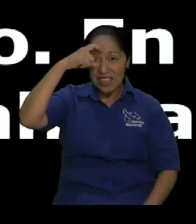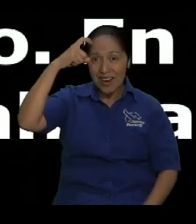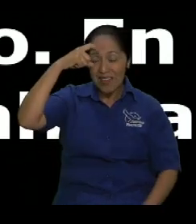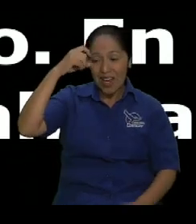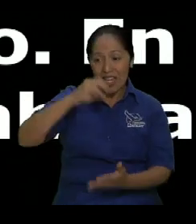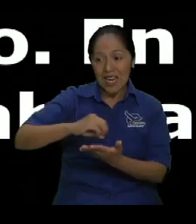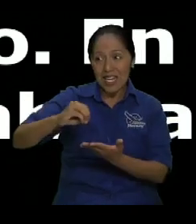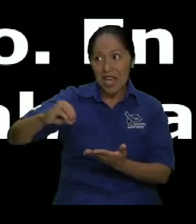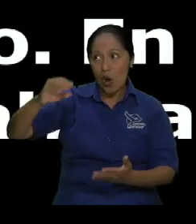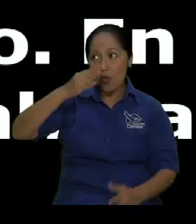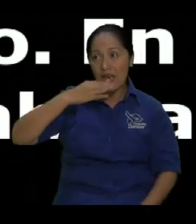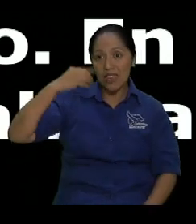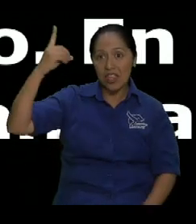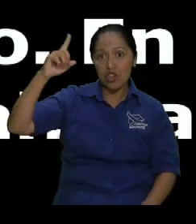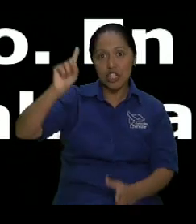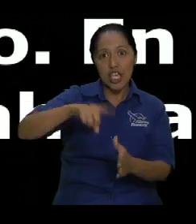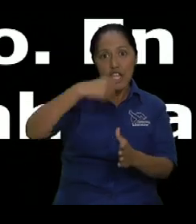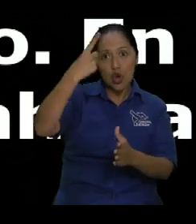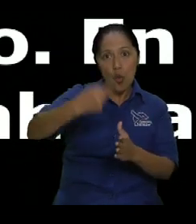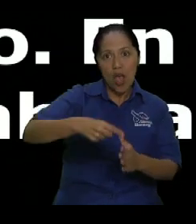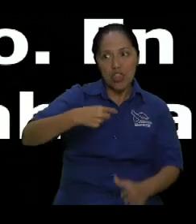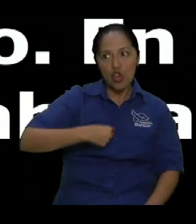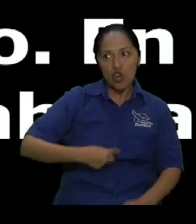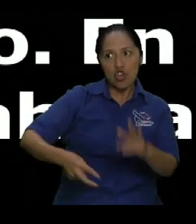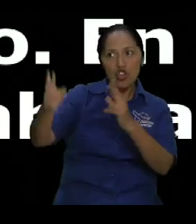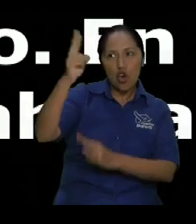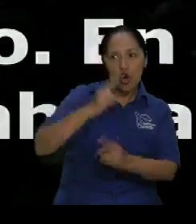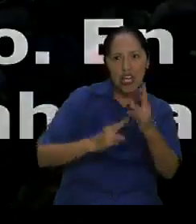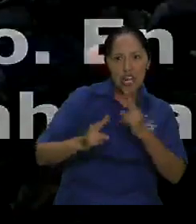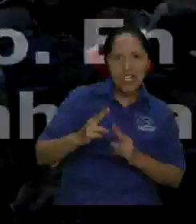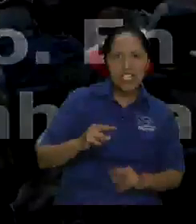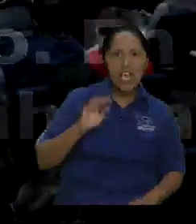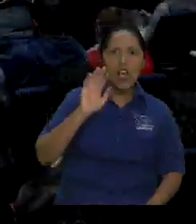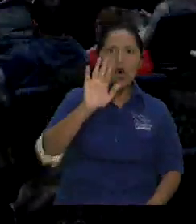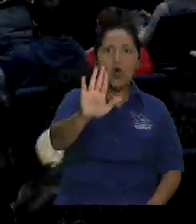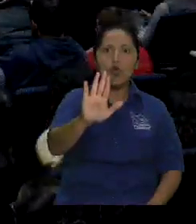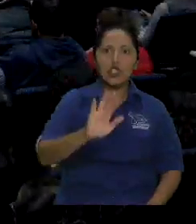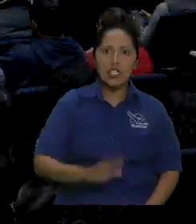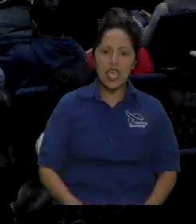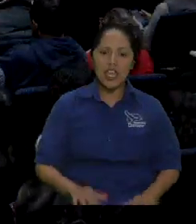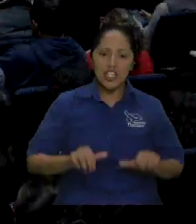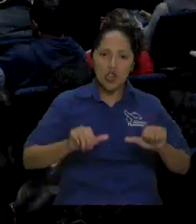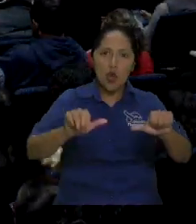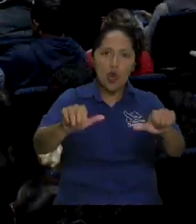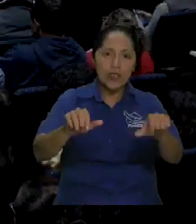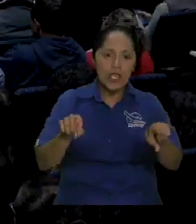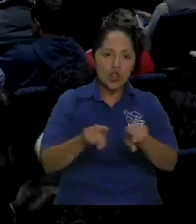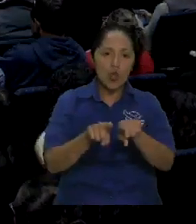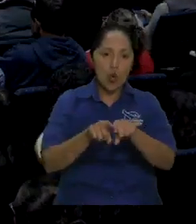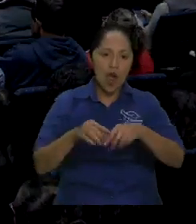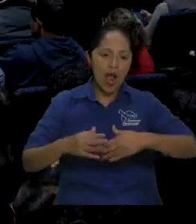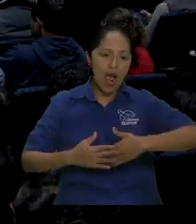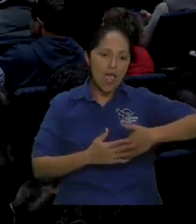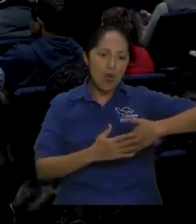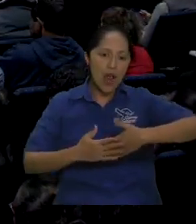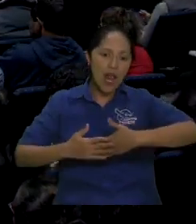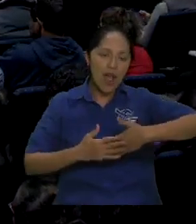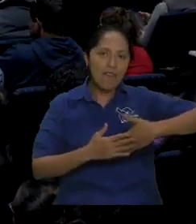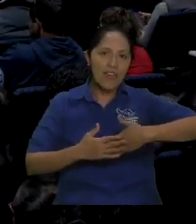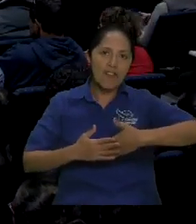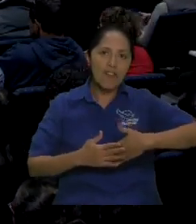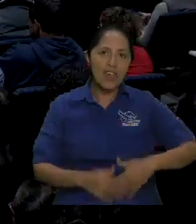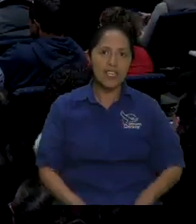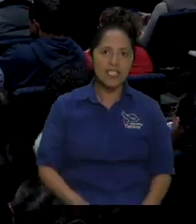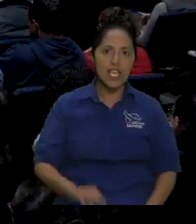comer y por qué no pueden comer porque son unos carnales y como carnales son unos niños ¿por qué digo que son carnales? porque ahí andan en